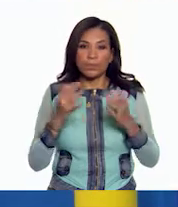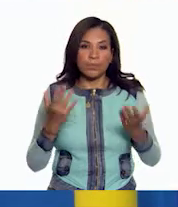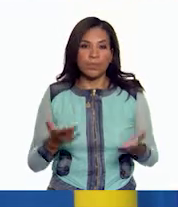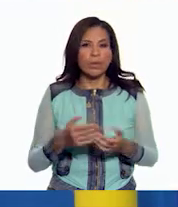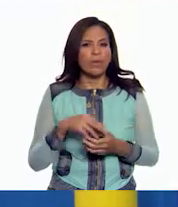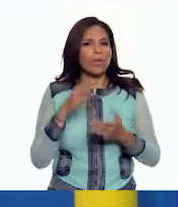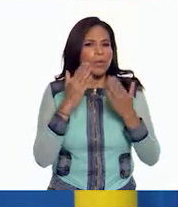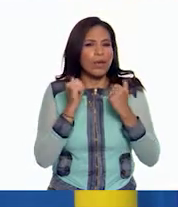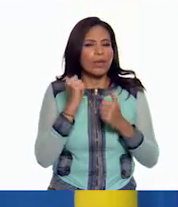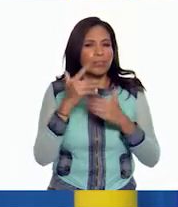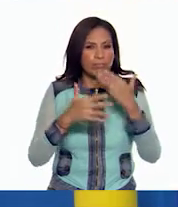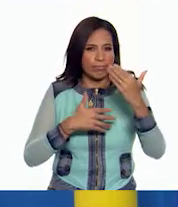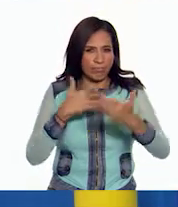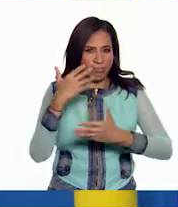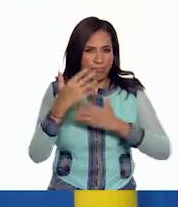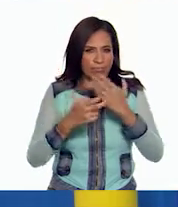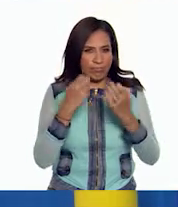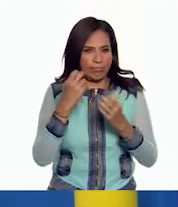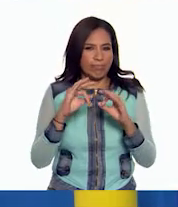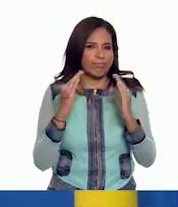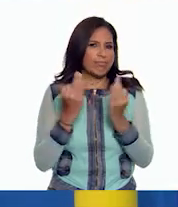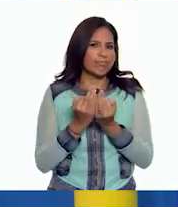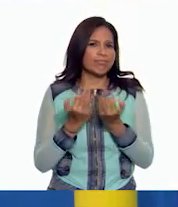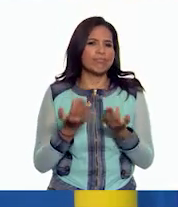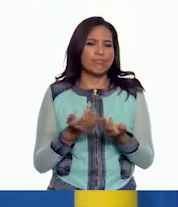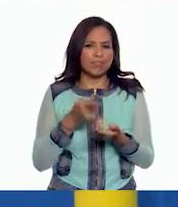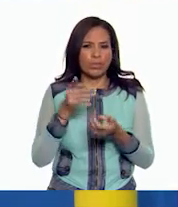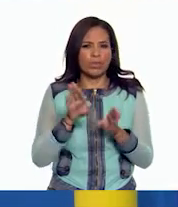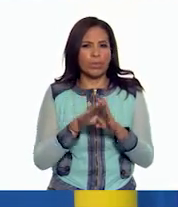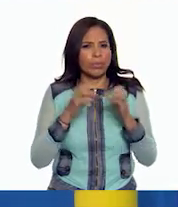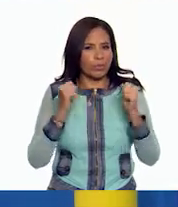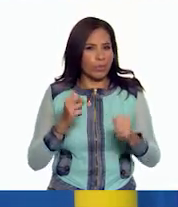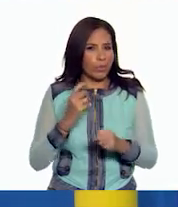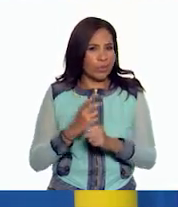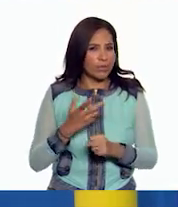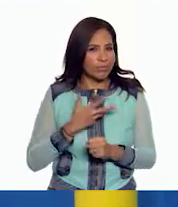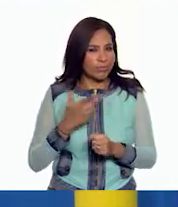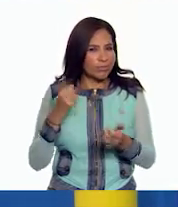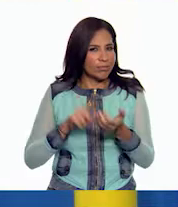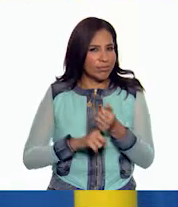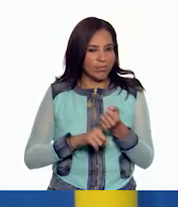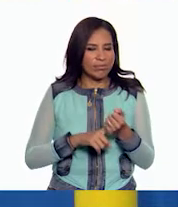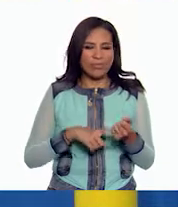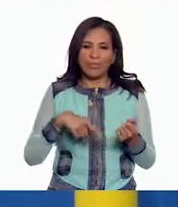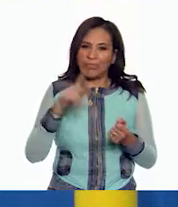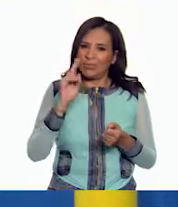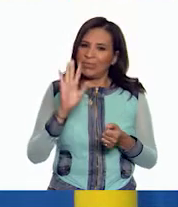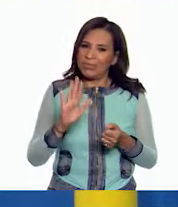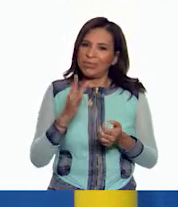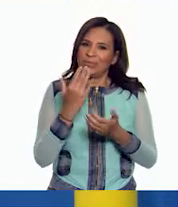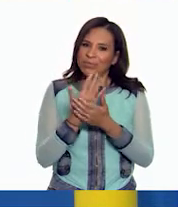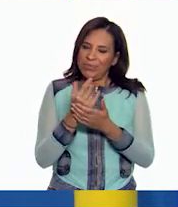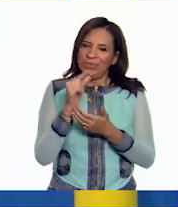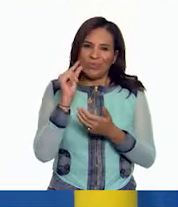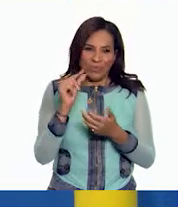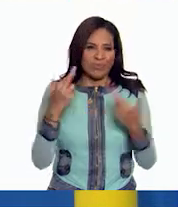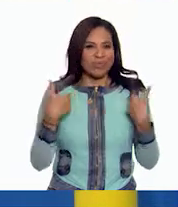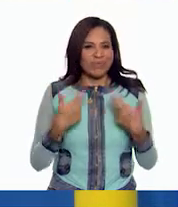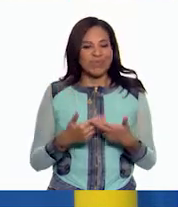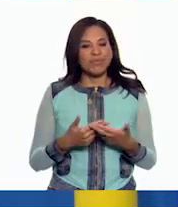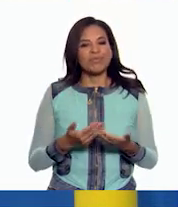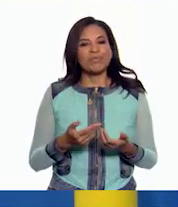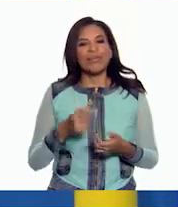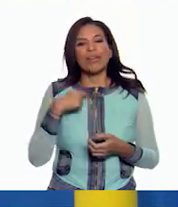ni que hubieran evolucionado de esa forma sus medidas de seguridad. A ver, pero aguántame un poquito, maestra.